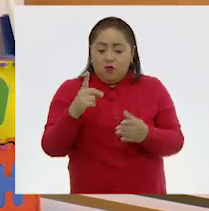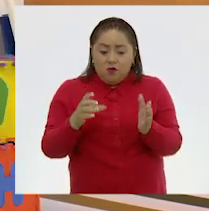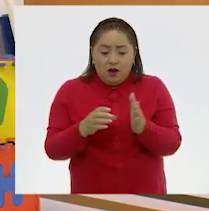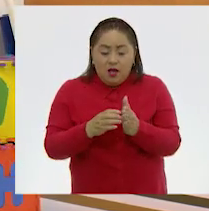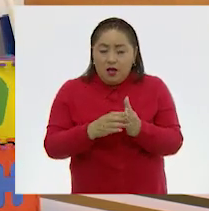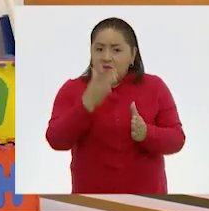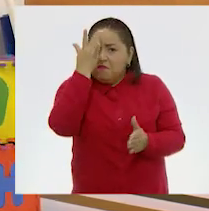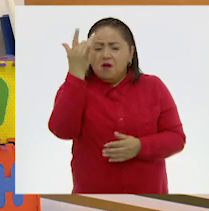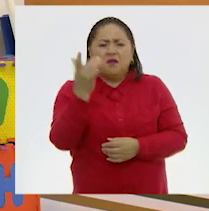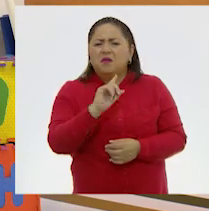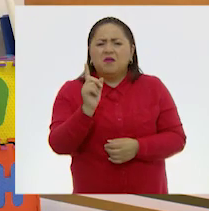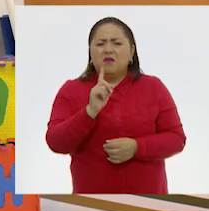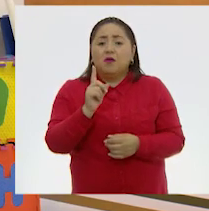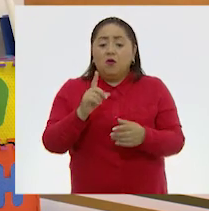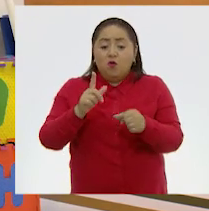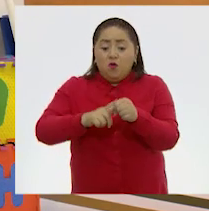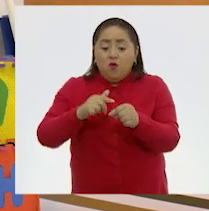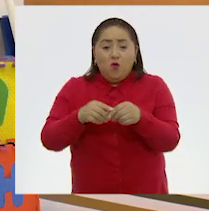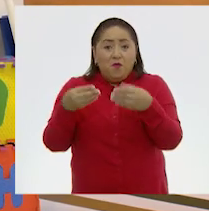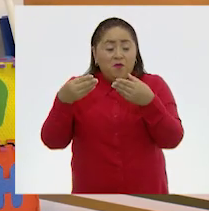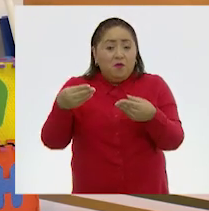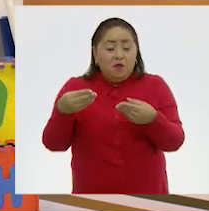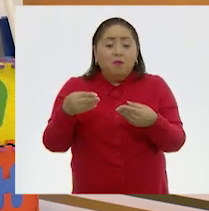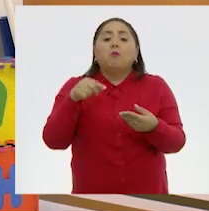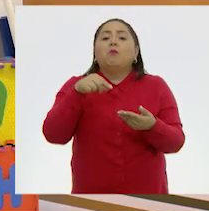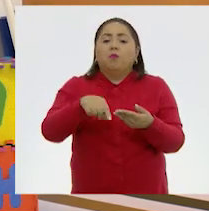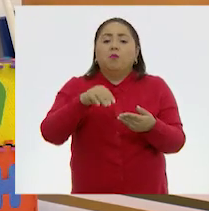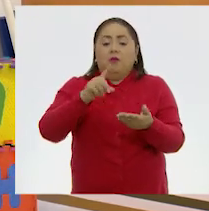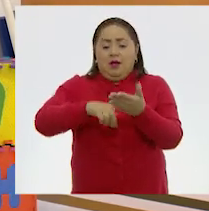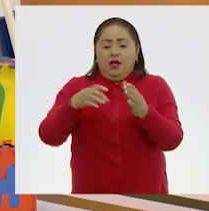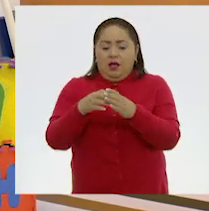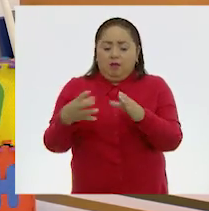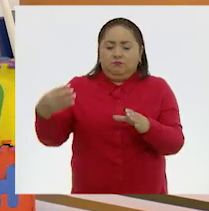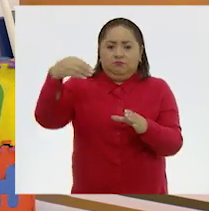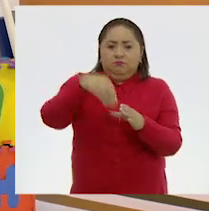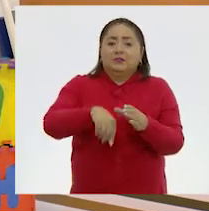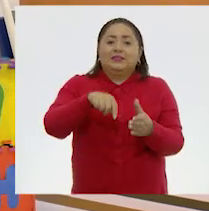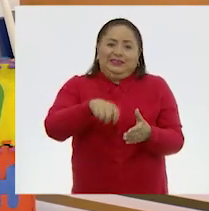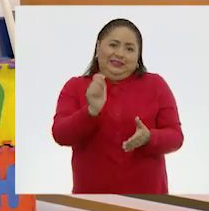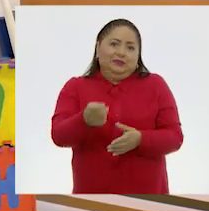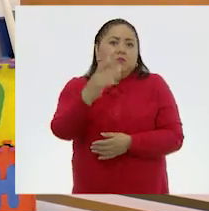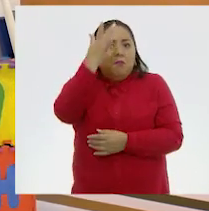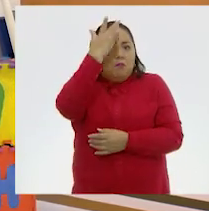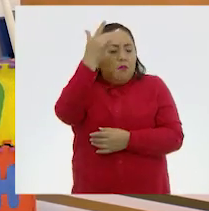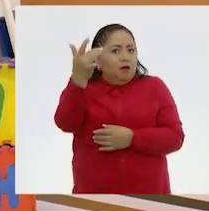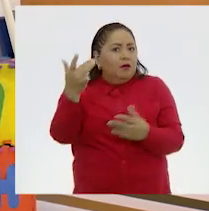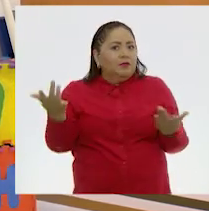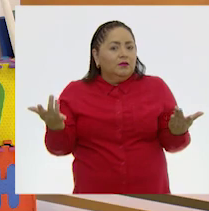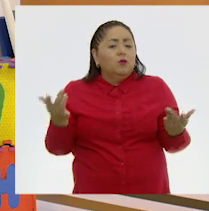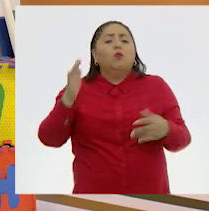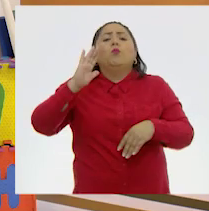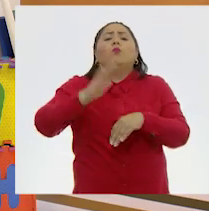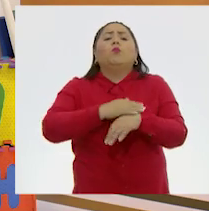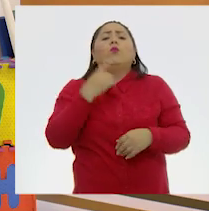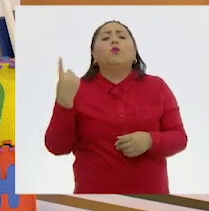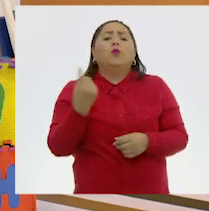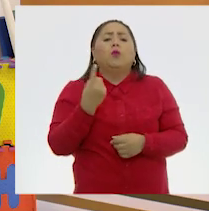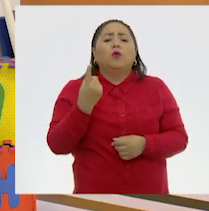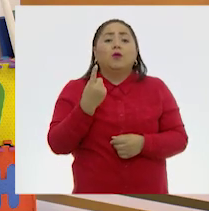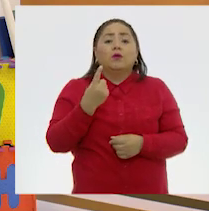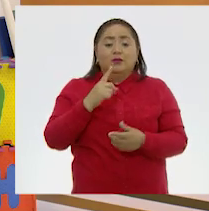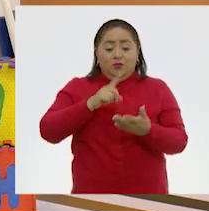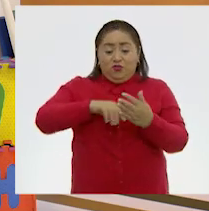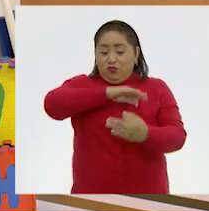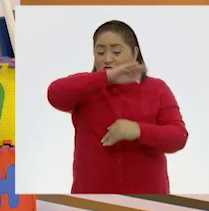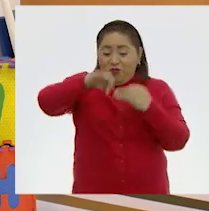caja mágica con tener una caja de colores. La caja de colores ya es mágica en sí, porque con